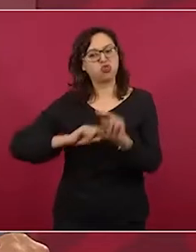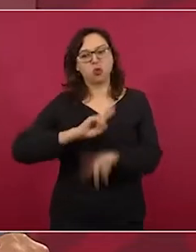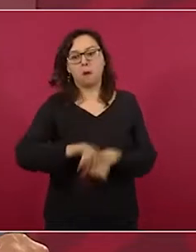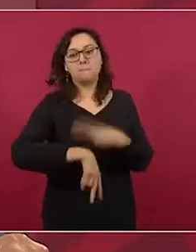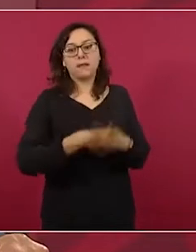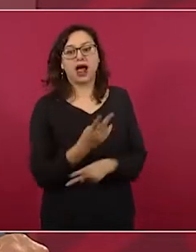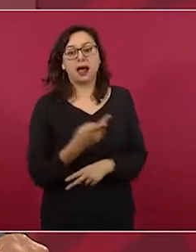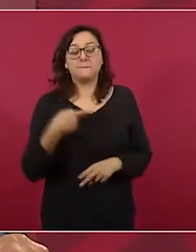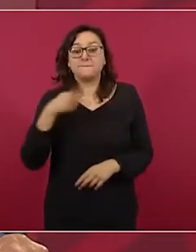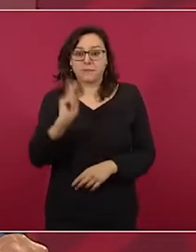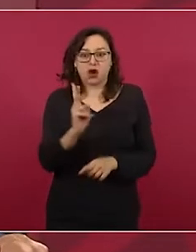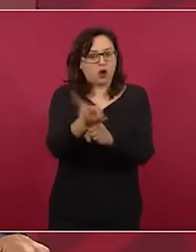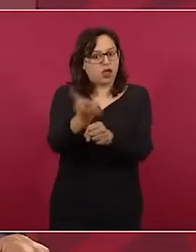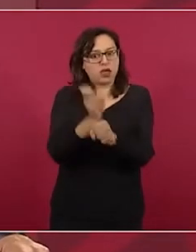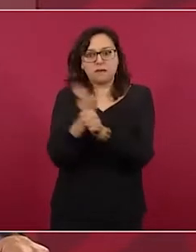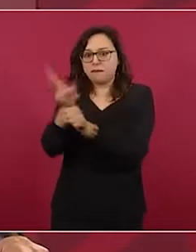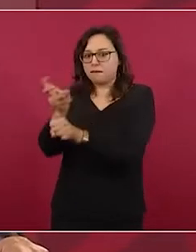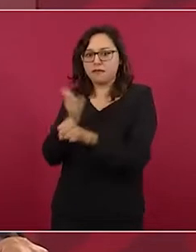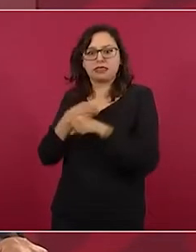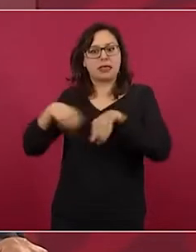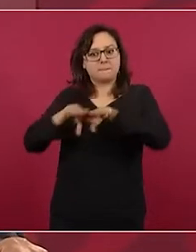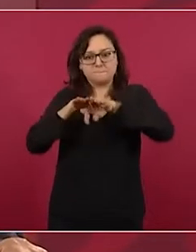nadie excluya a nadie.